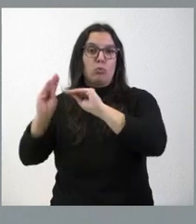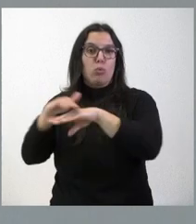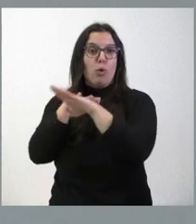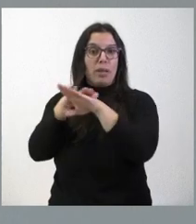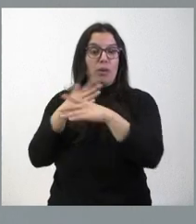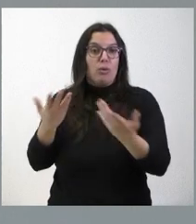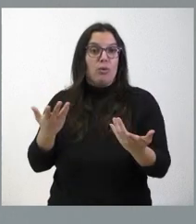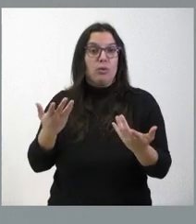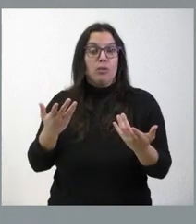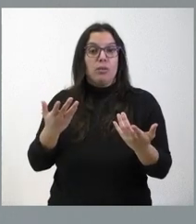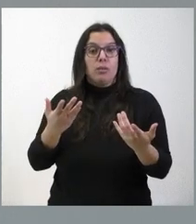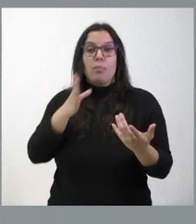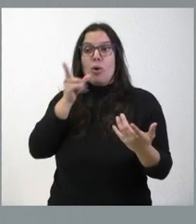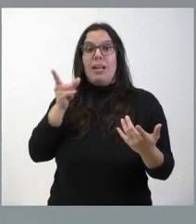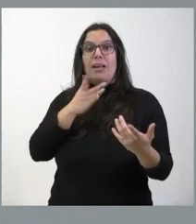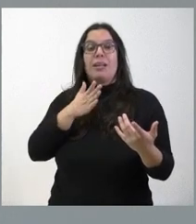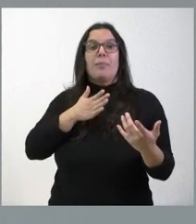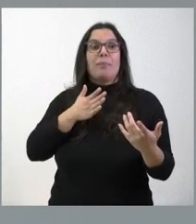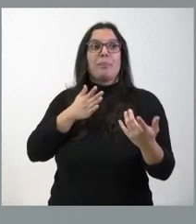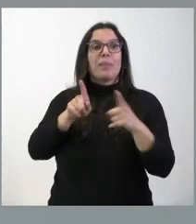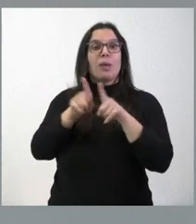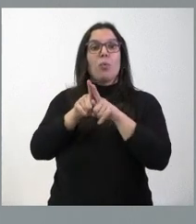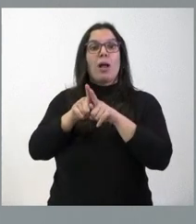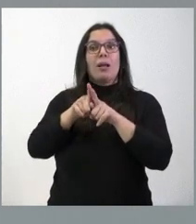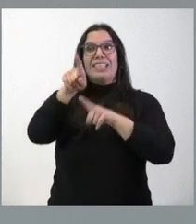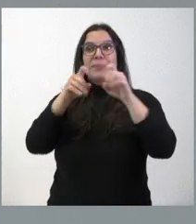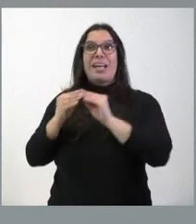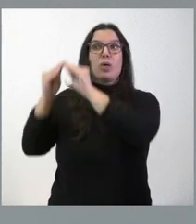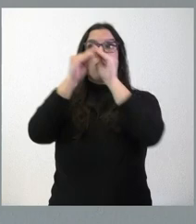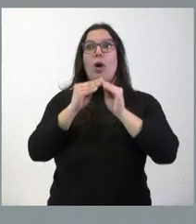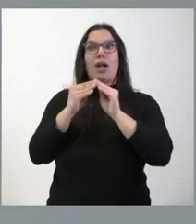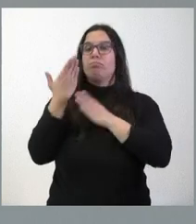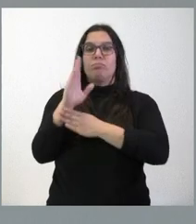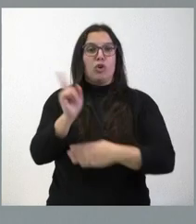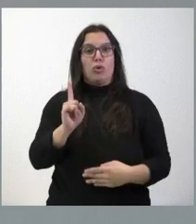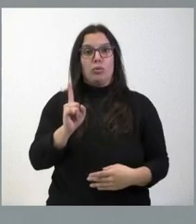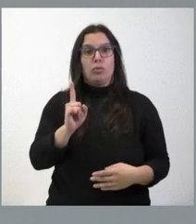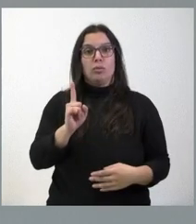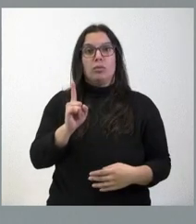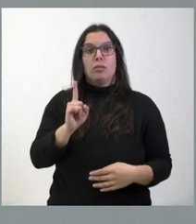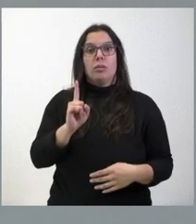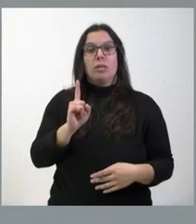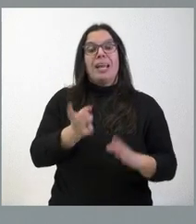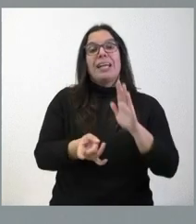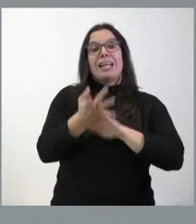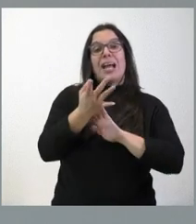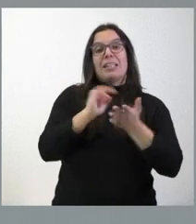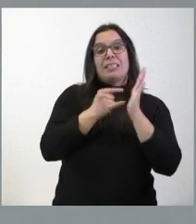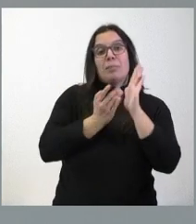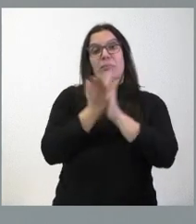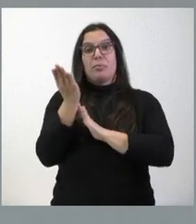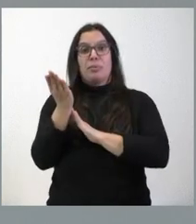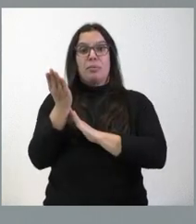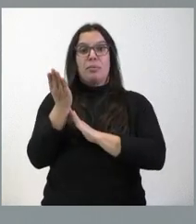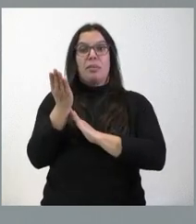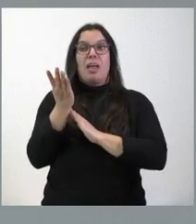plantear la no existencia de una EBAU única y que se crea para ello un mecanismo mal llamado